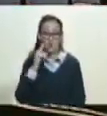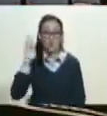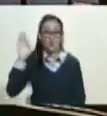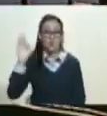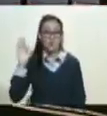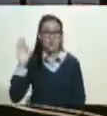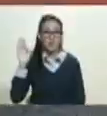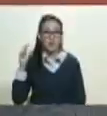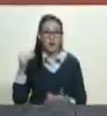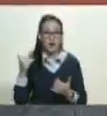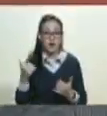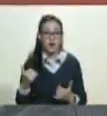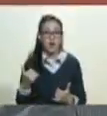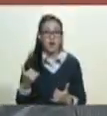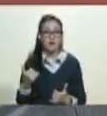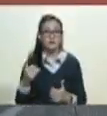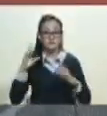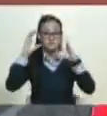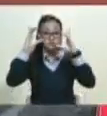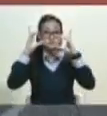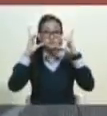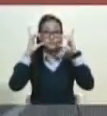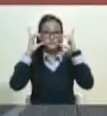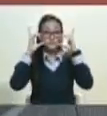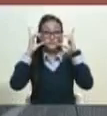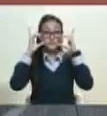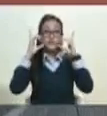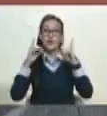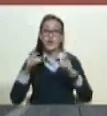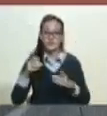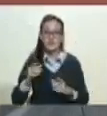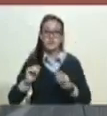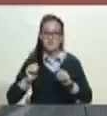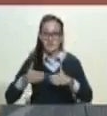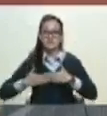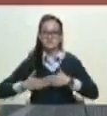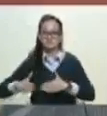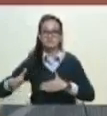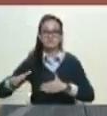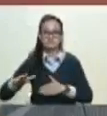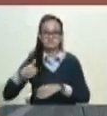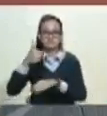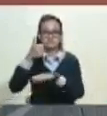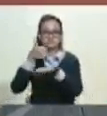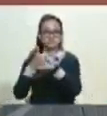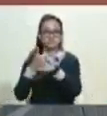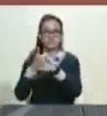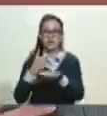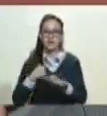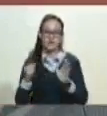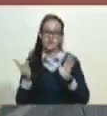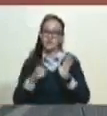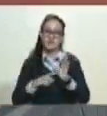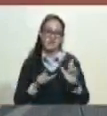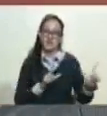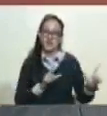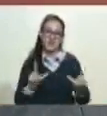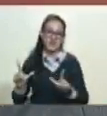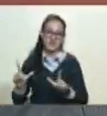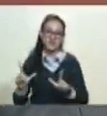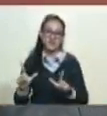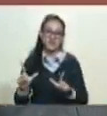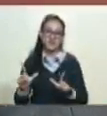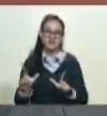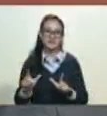¡Vale el micrófono! Tome del mando y ya nosotros hemos cumplido el acto